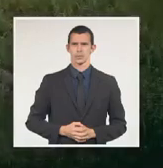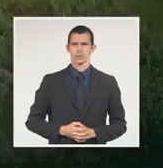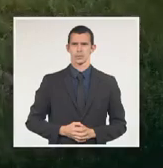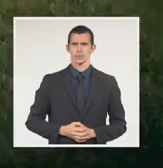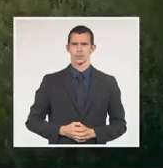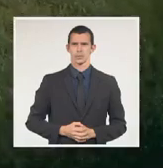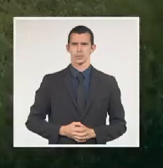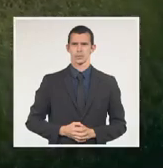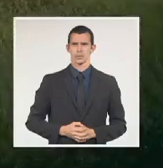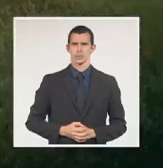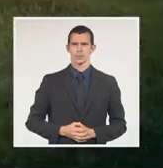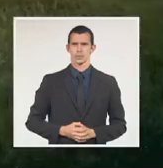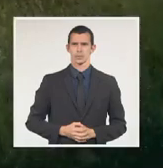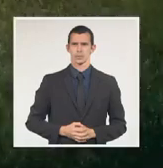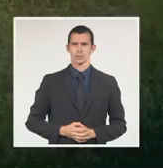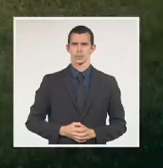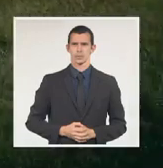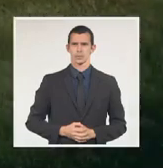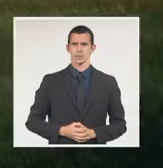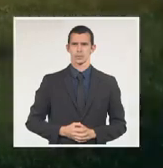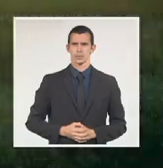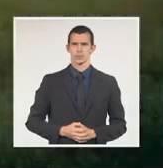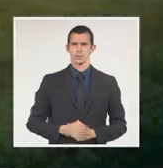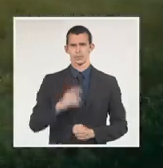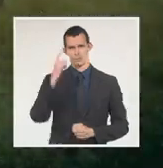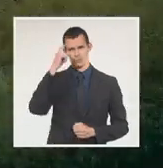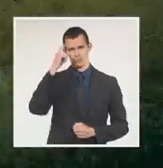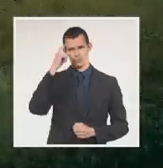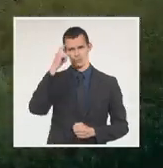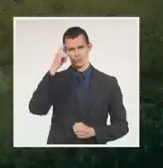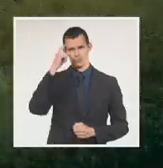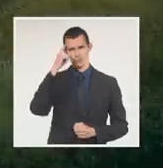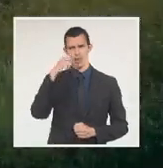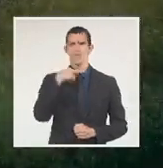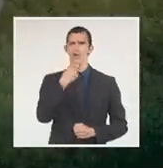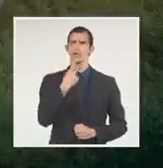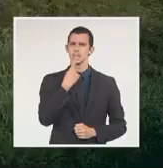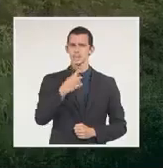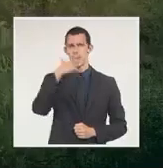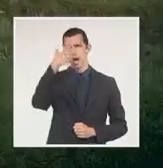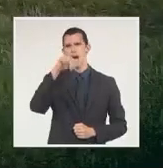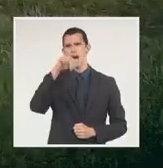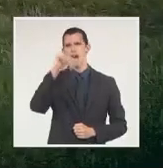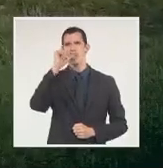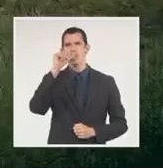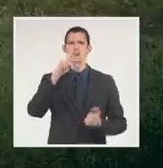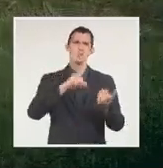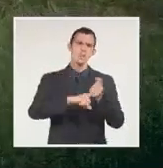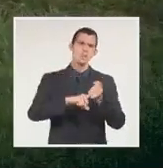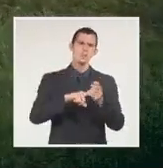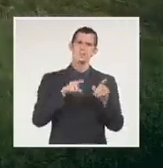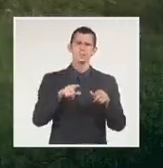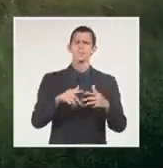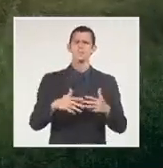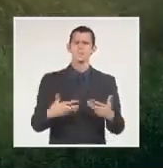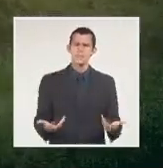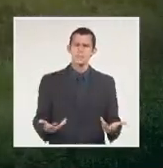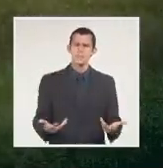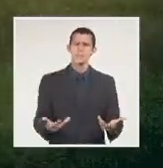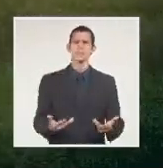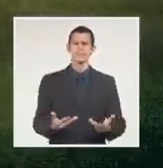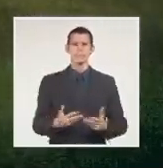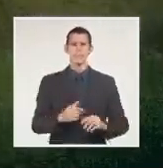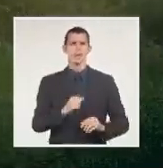Las ADP son las autodefensas del pueblo. Es como un plan de gran guerrilla que se ha